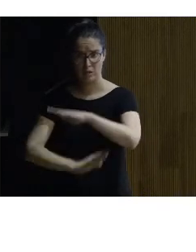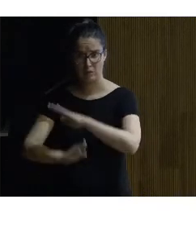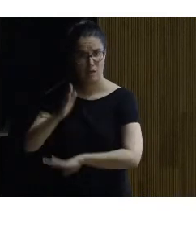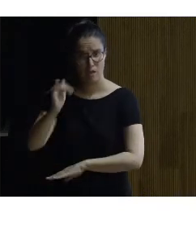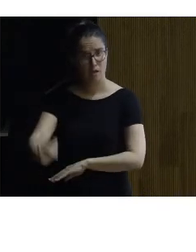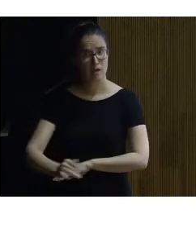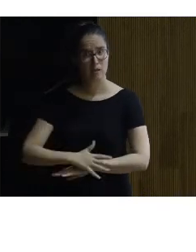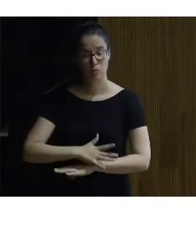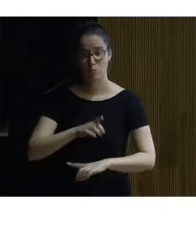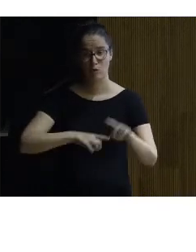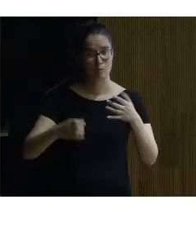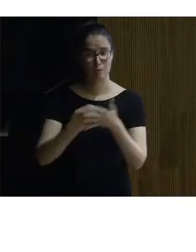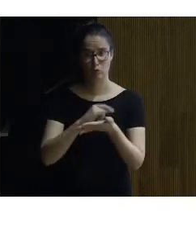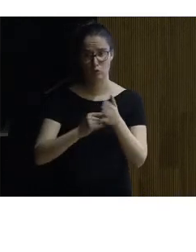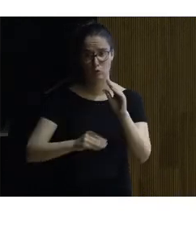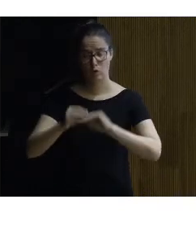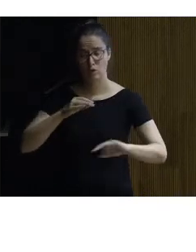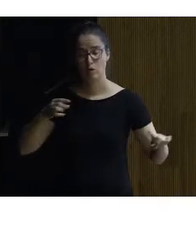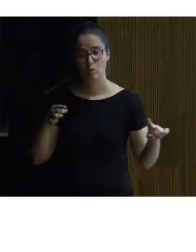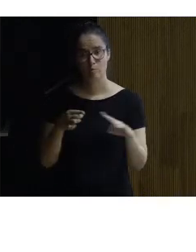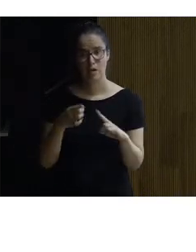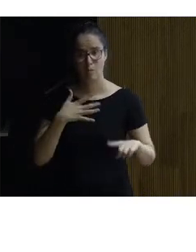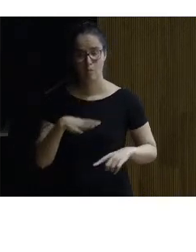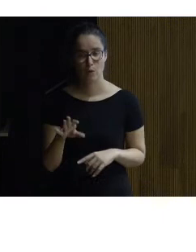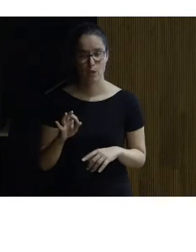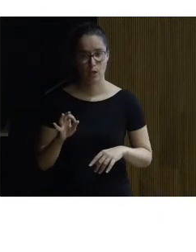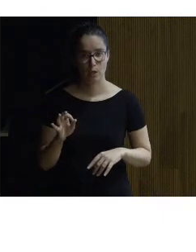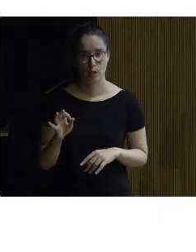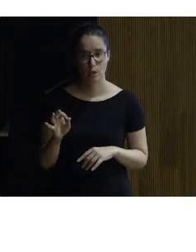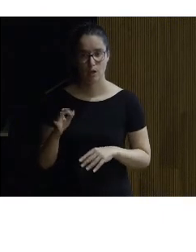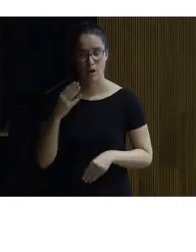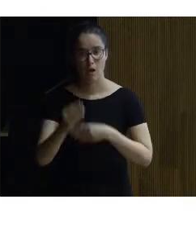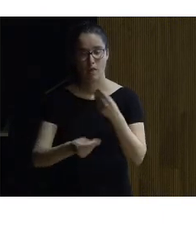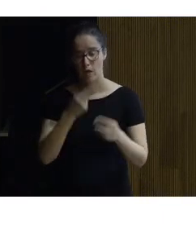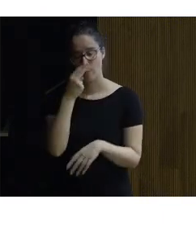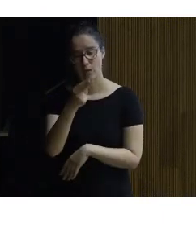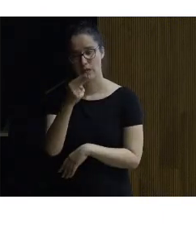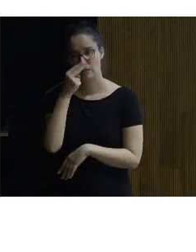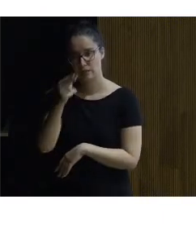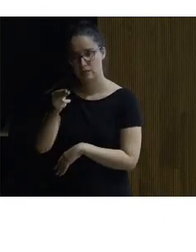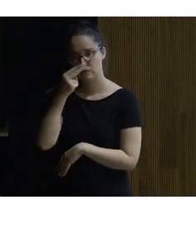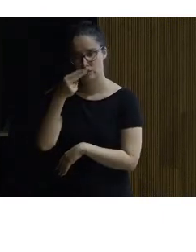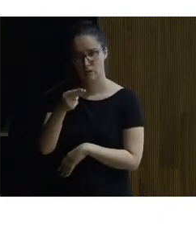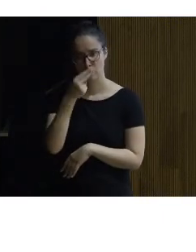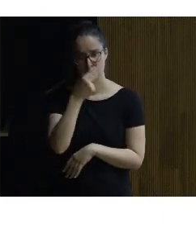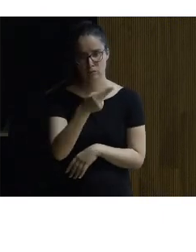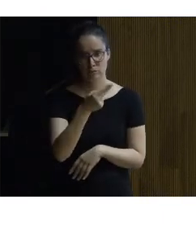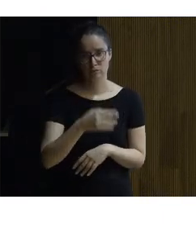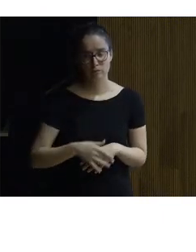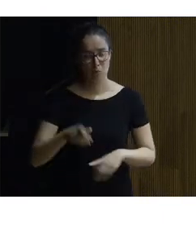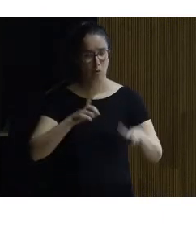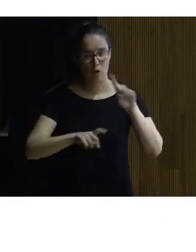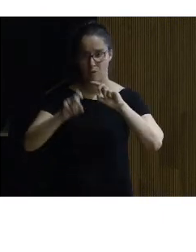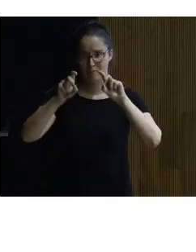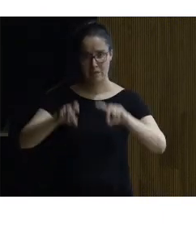los problemas están resueltos para poder hacer visitas sin que presente ningún